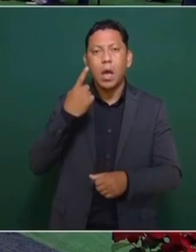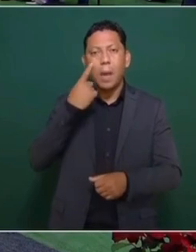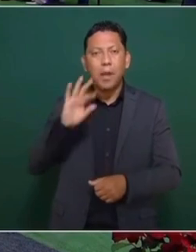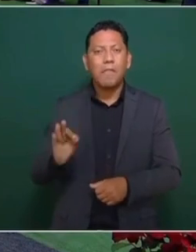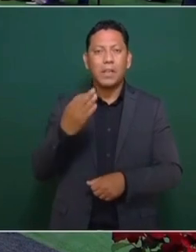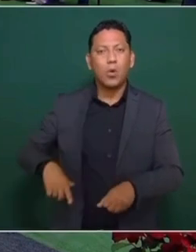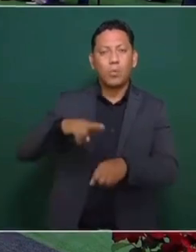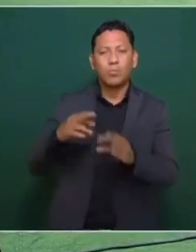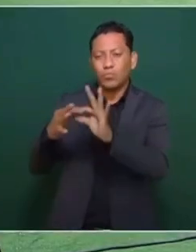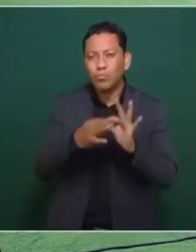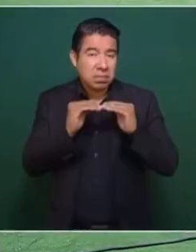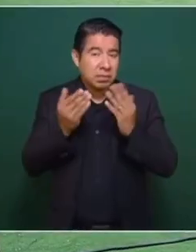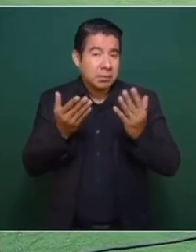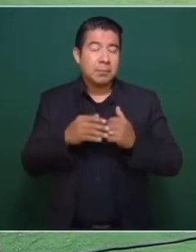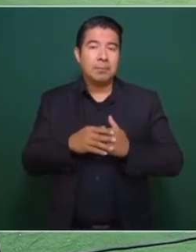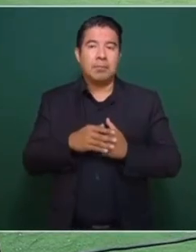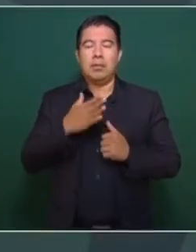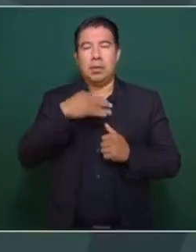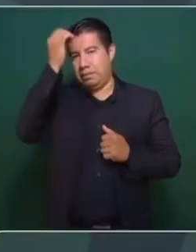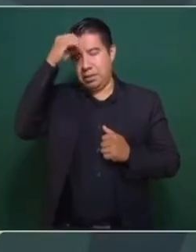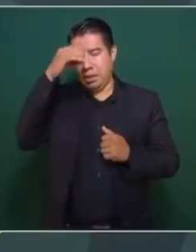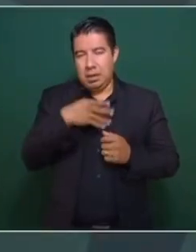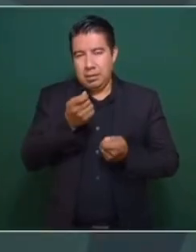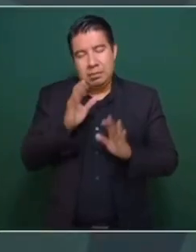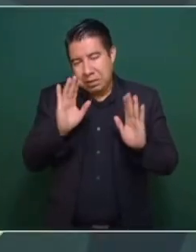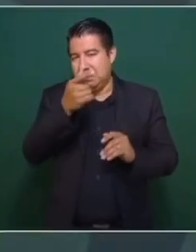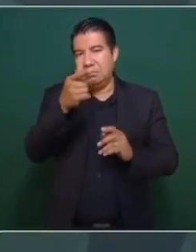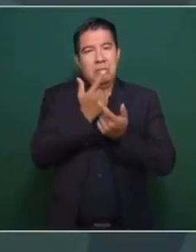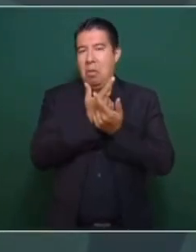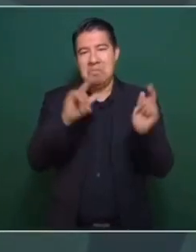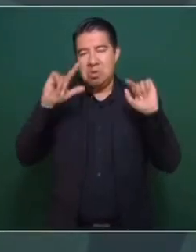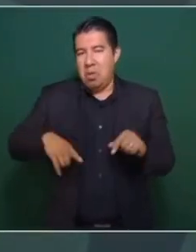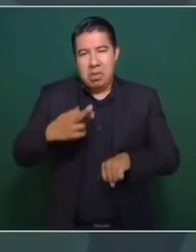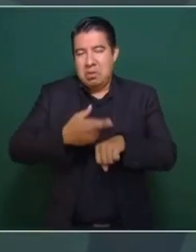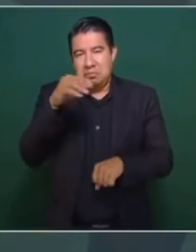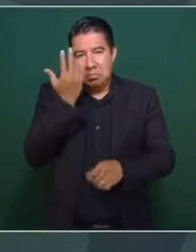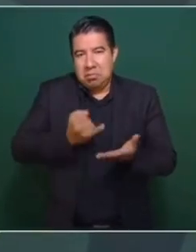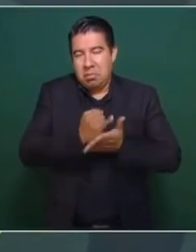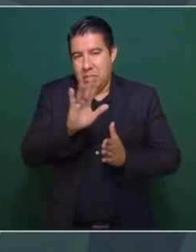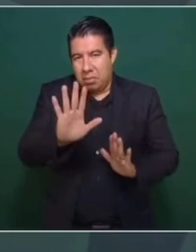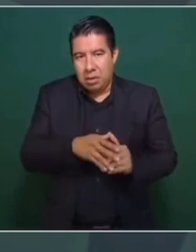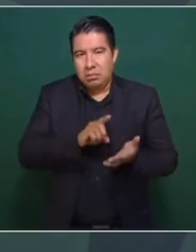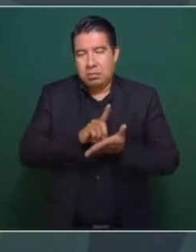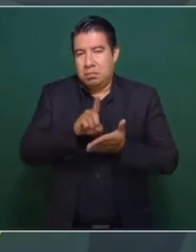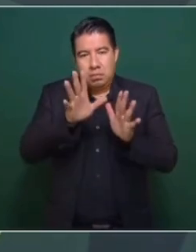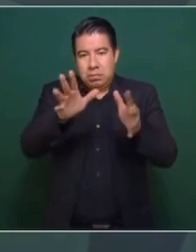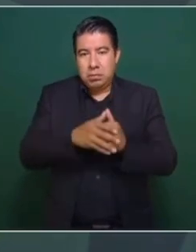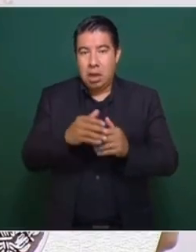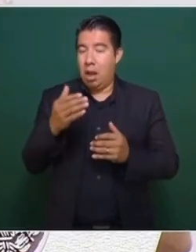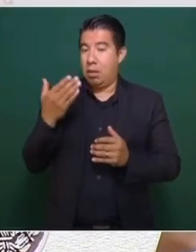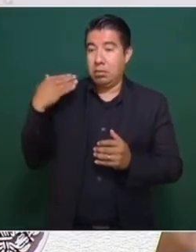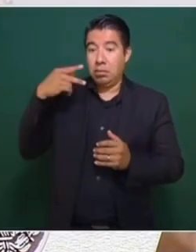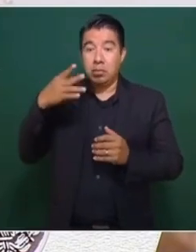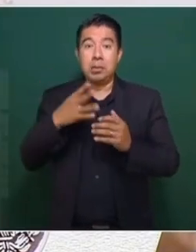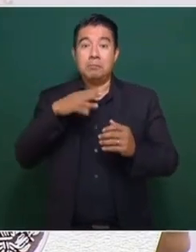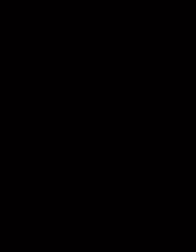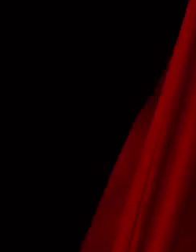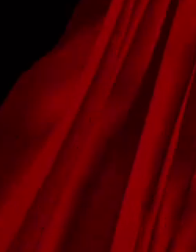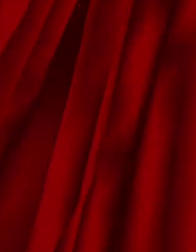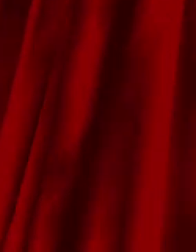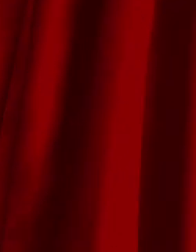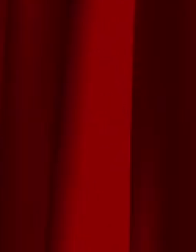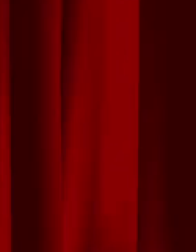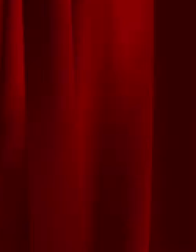alianza federalista se sigue garantizando el equilibrio? Quiero opinar, son libres los gobernadores y no juzgo, no cuestiono a los que en su momento tomaron esta decisión.